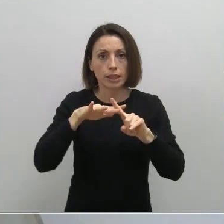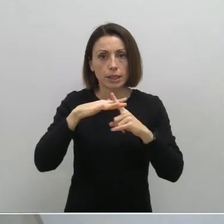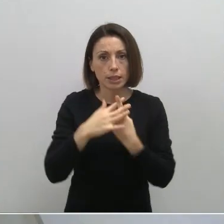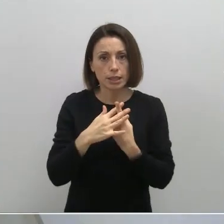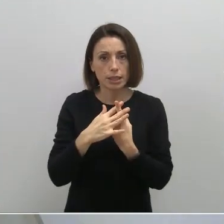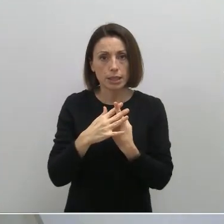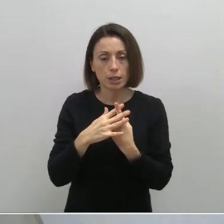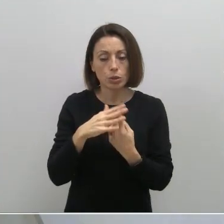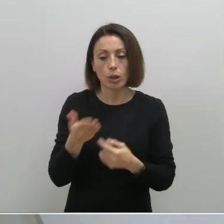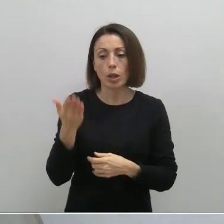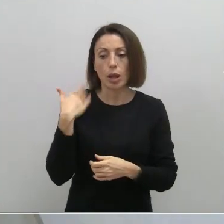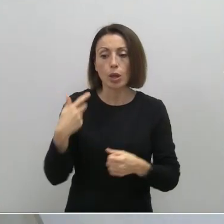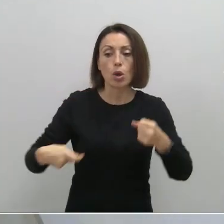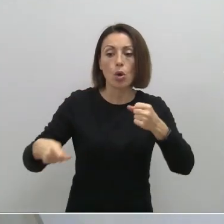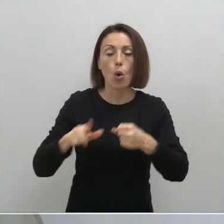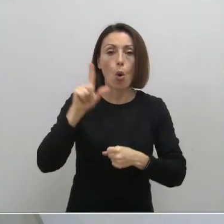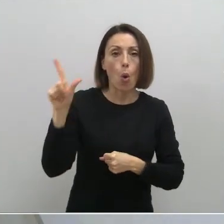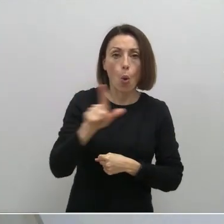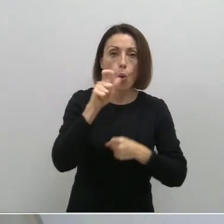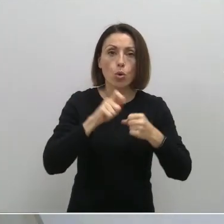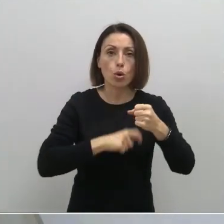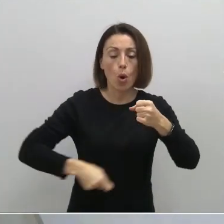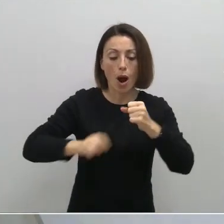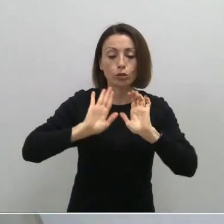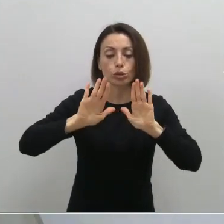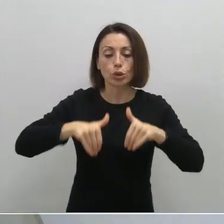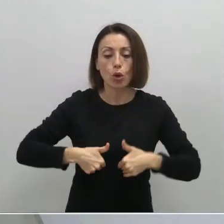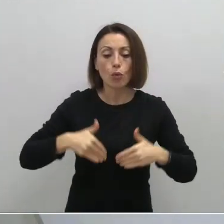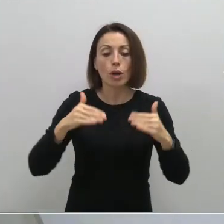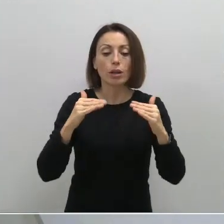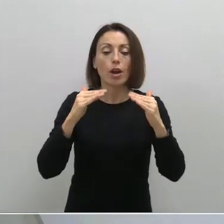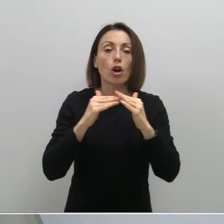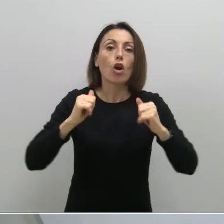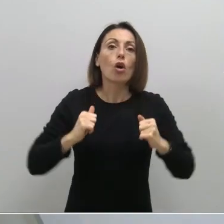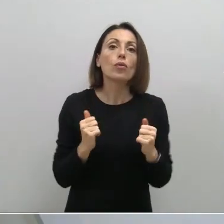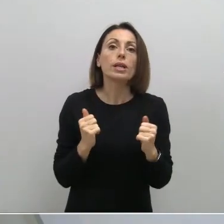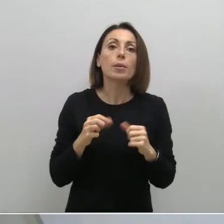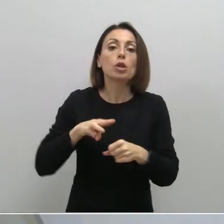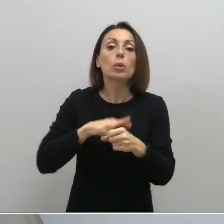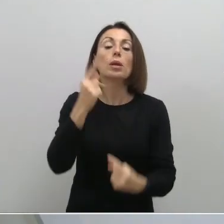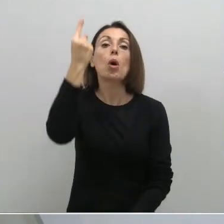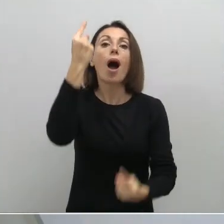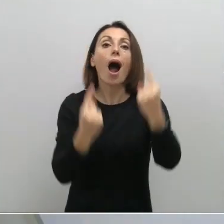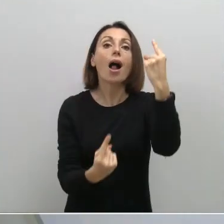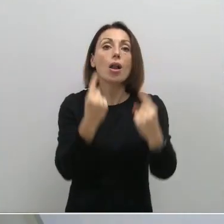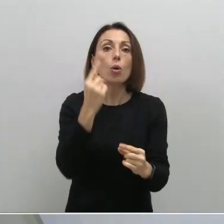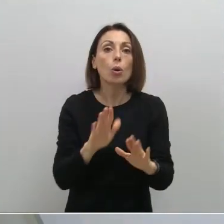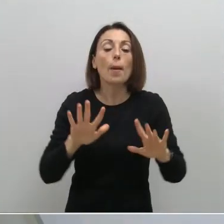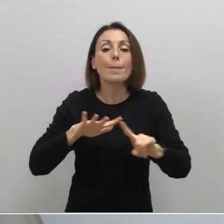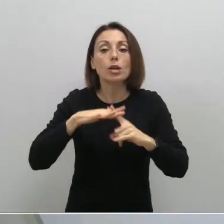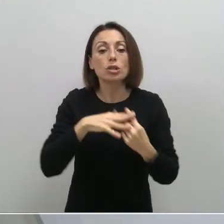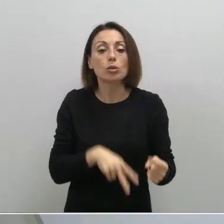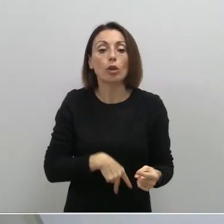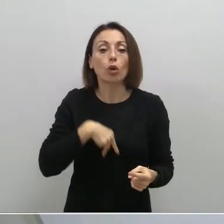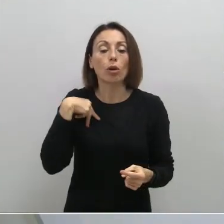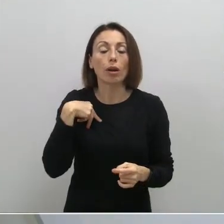que hemos estado viviendo en agosto, en julio y agosto, donde había confinamientos en determinados municipios, pero la situación general